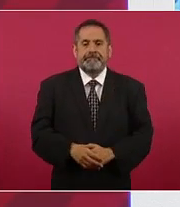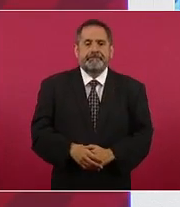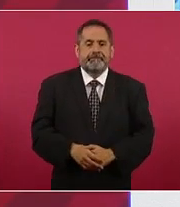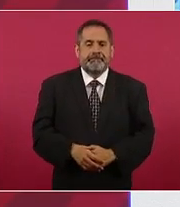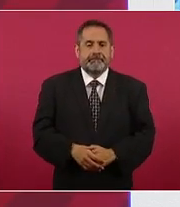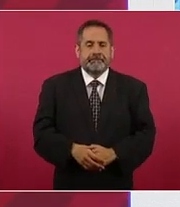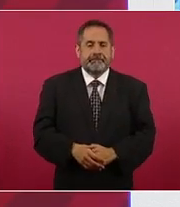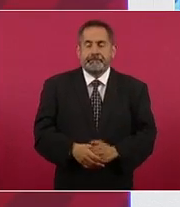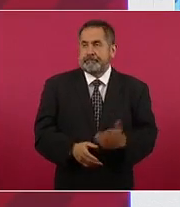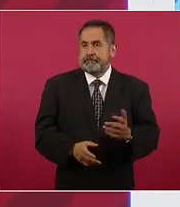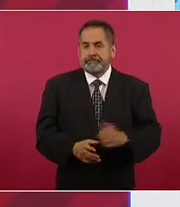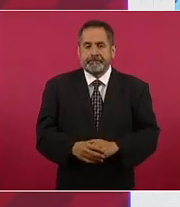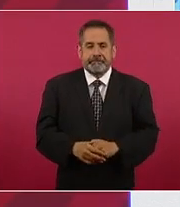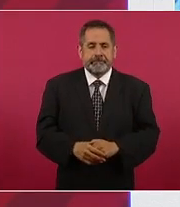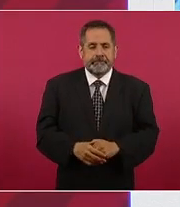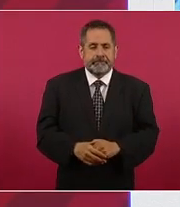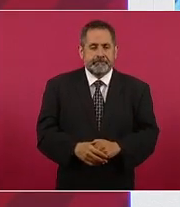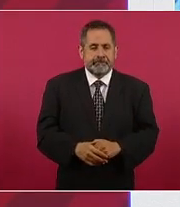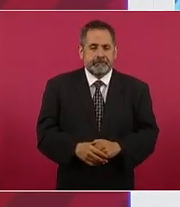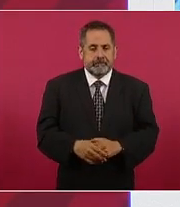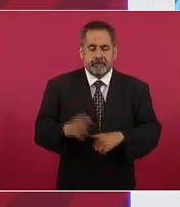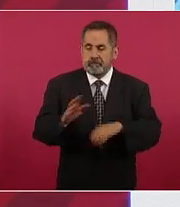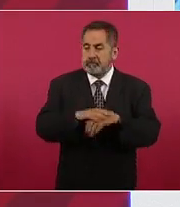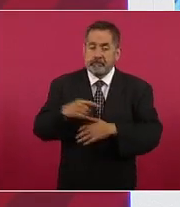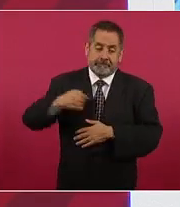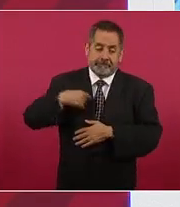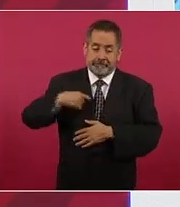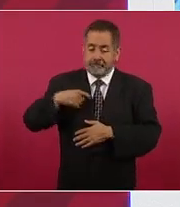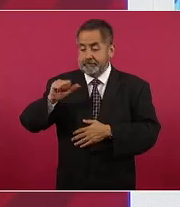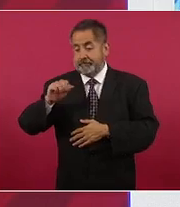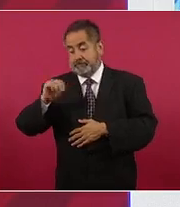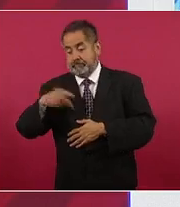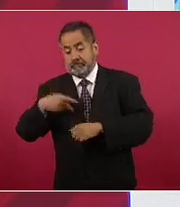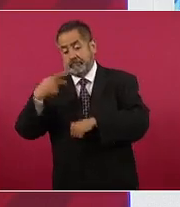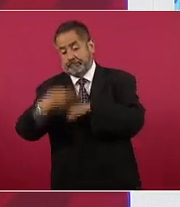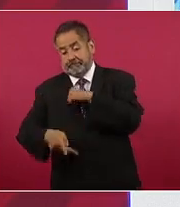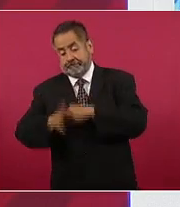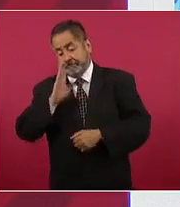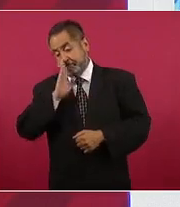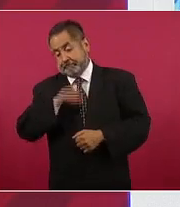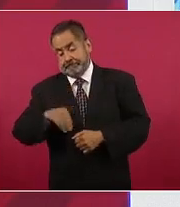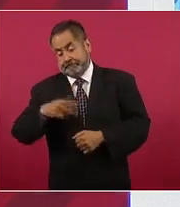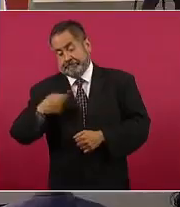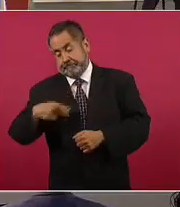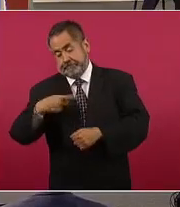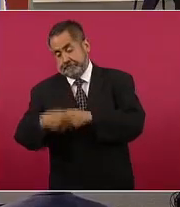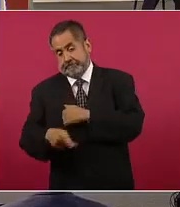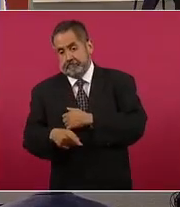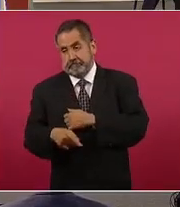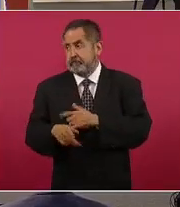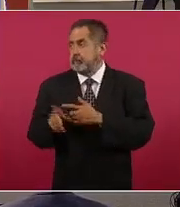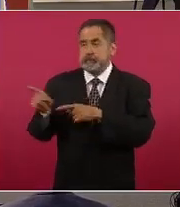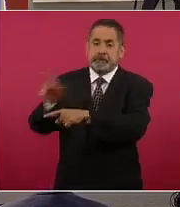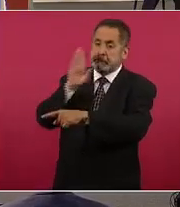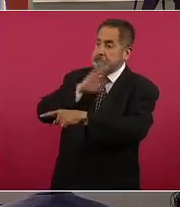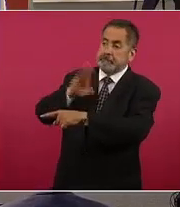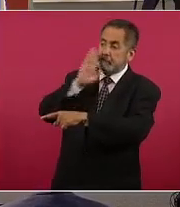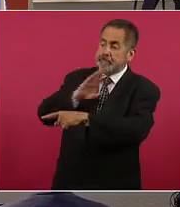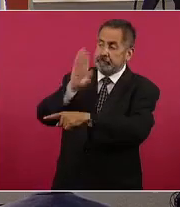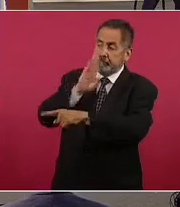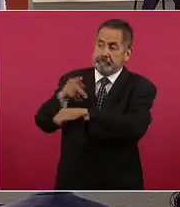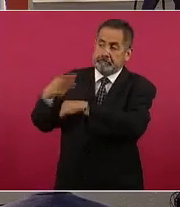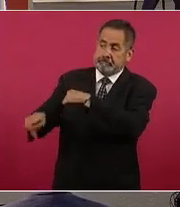porque yo soy un peligro para México entonces hay que defender la constitución